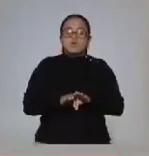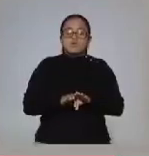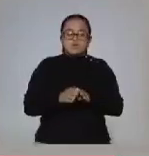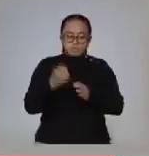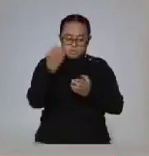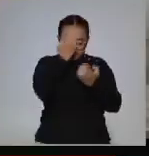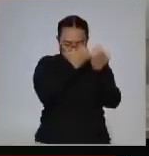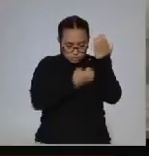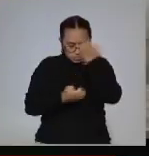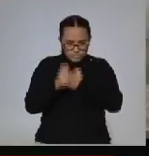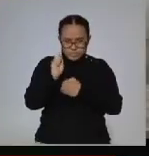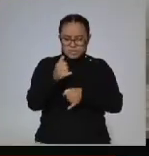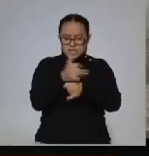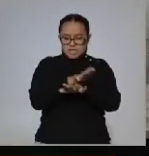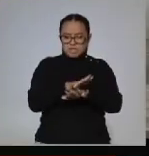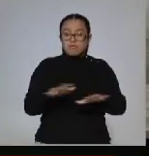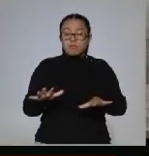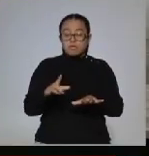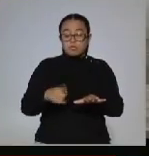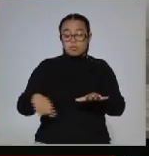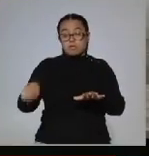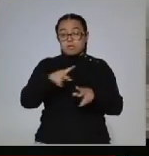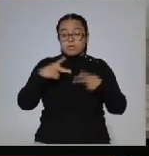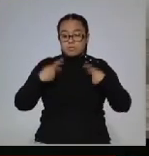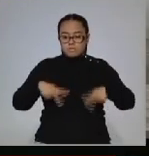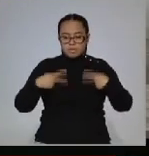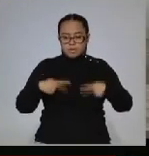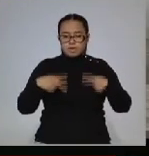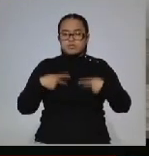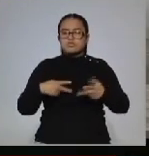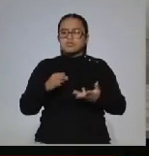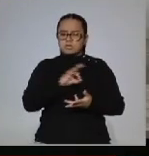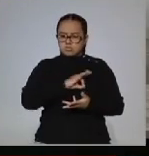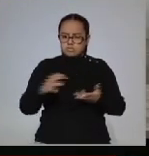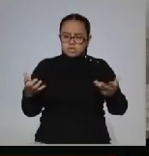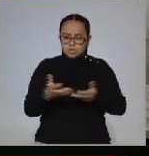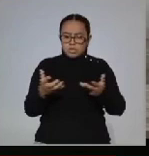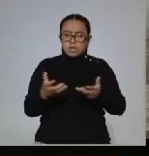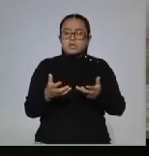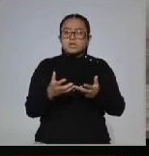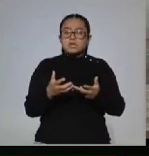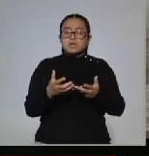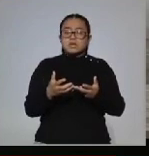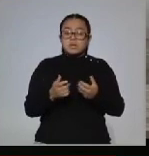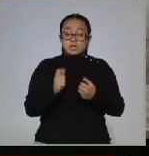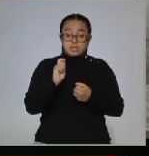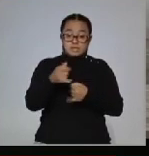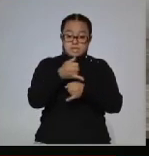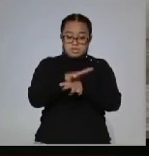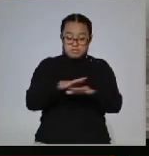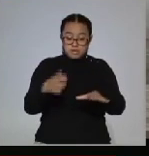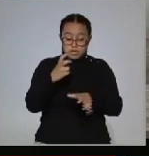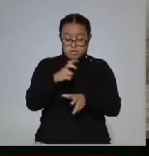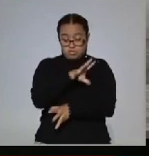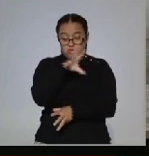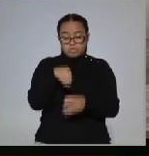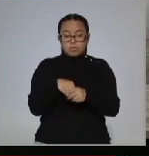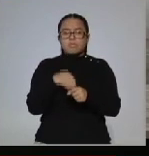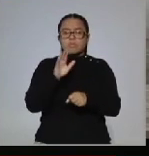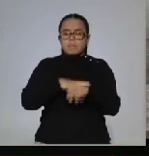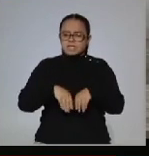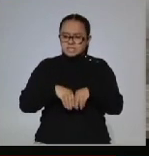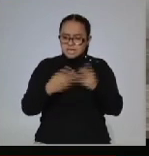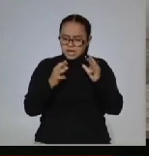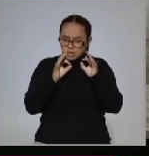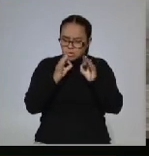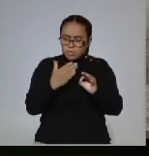analizar toda la información que el proveedor pone a su alcance, debiendo corroborar que la información es completa, clara,